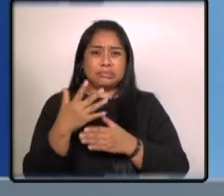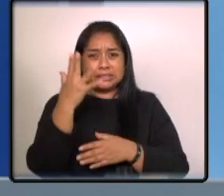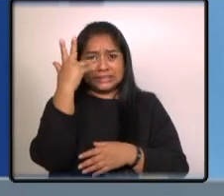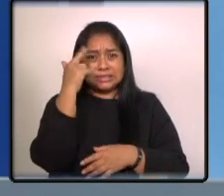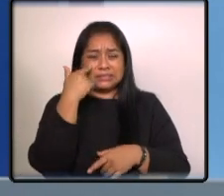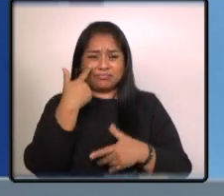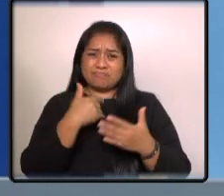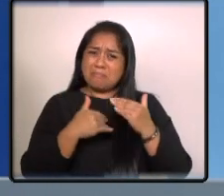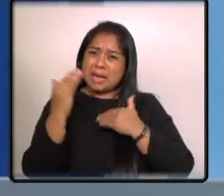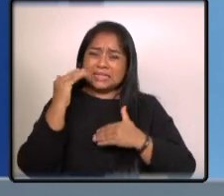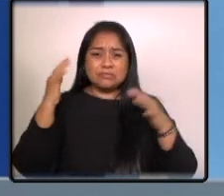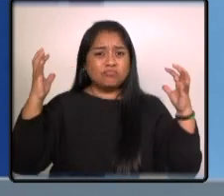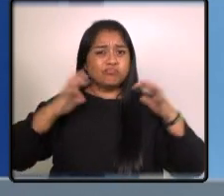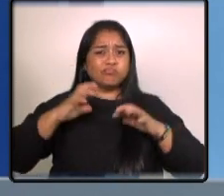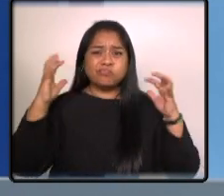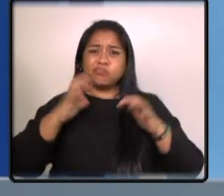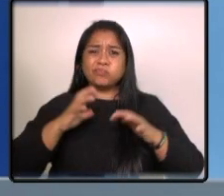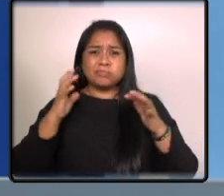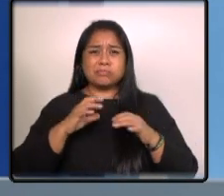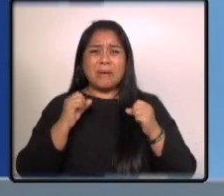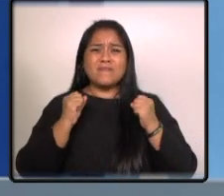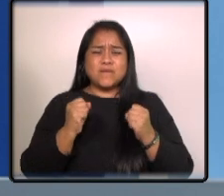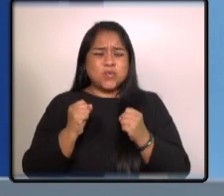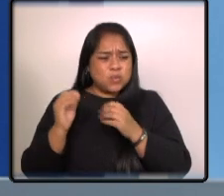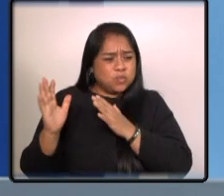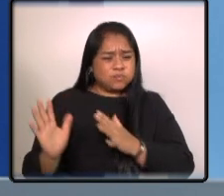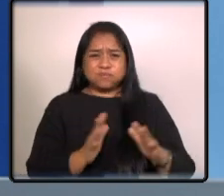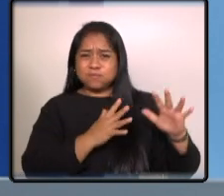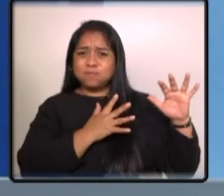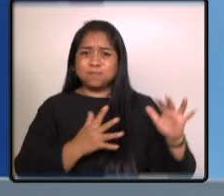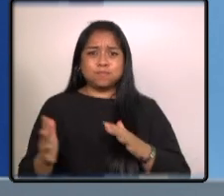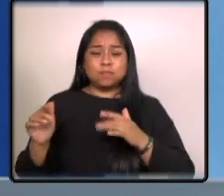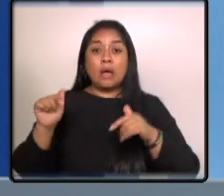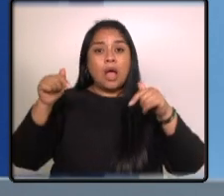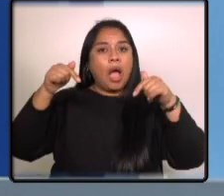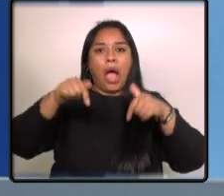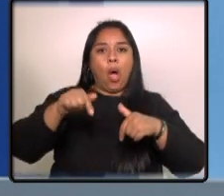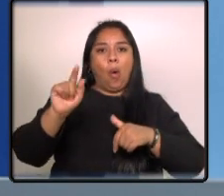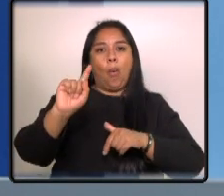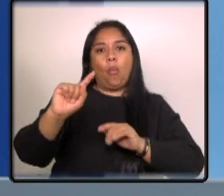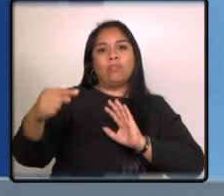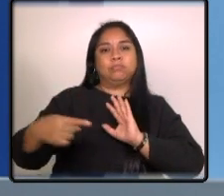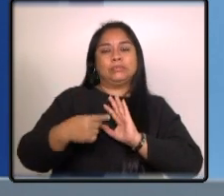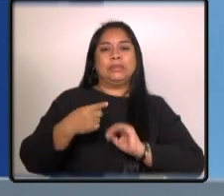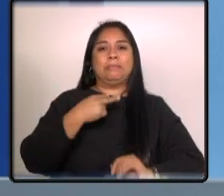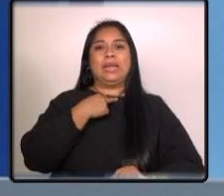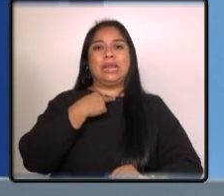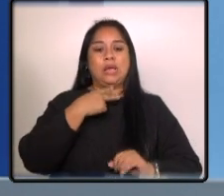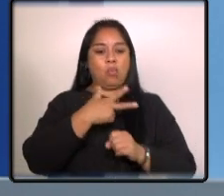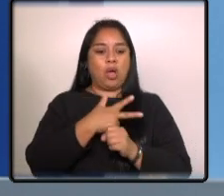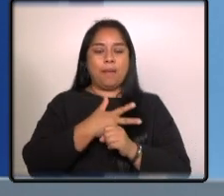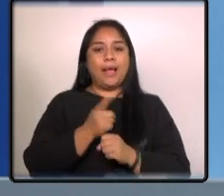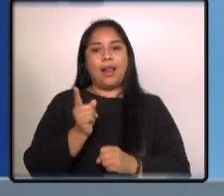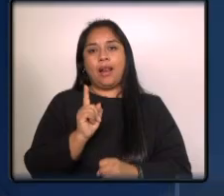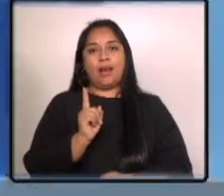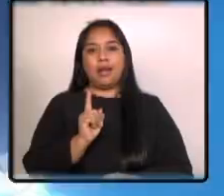incremento de lluvias acompañadas de fuertes vientos actualmente no representa ningún peligro para el país